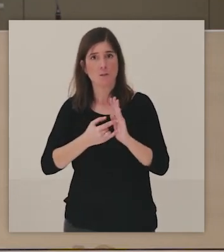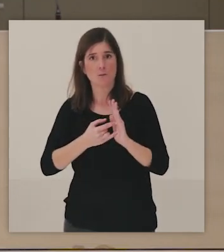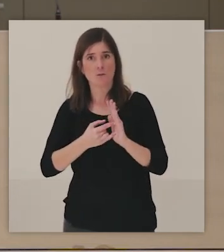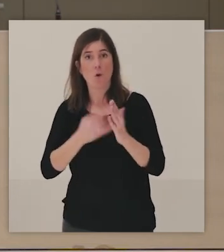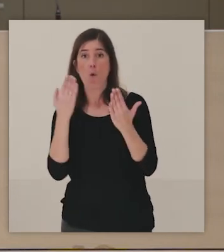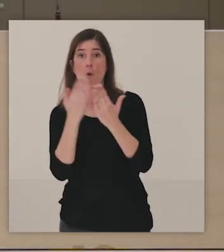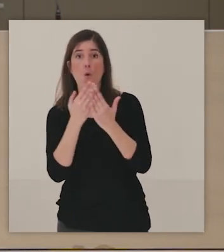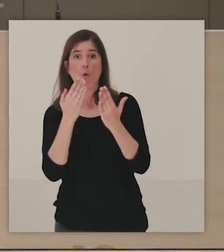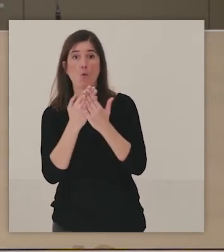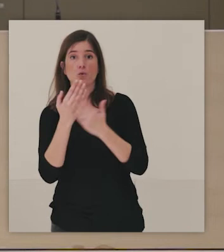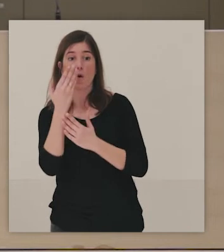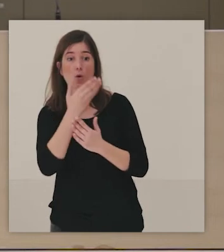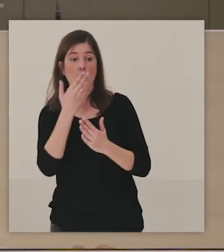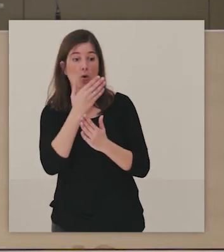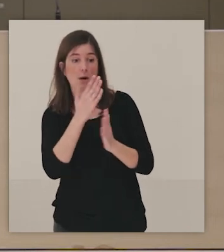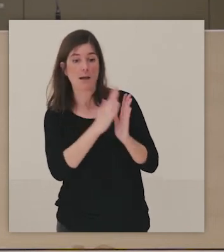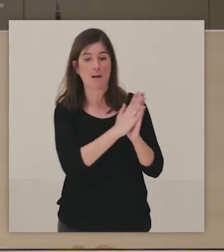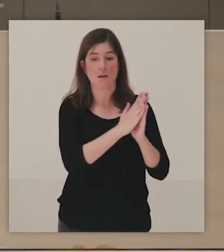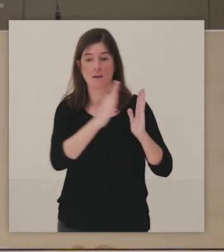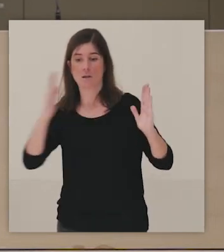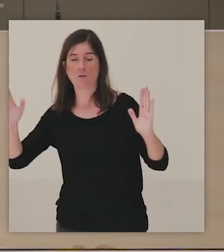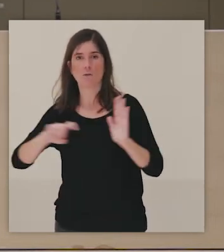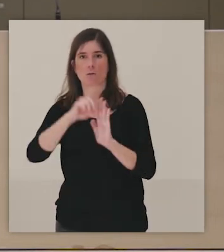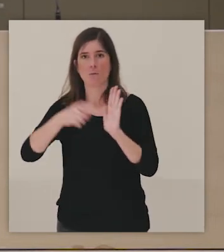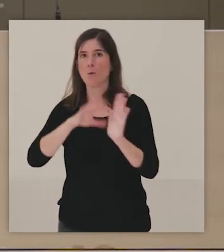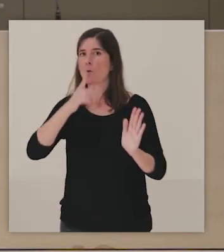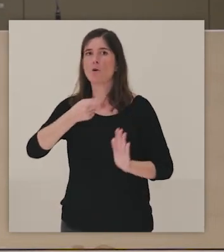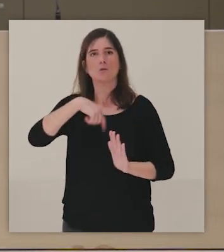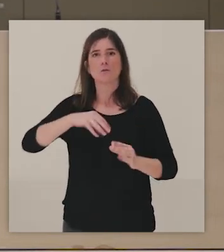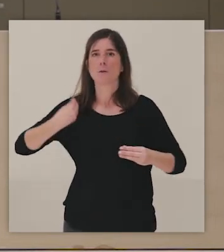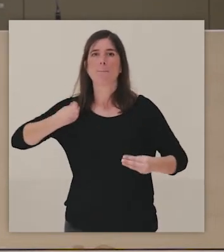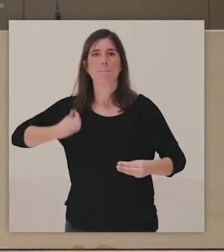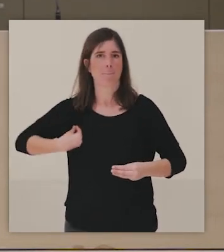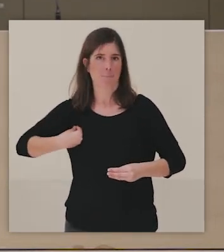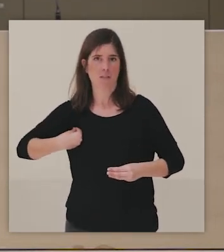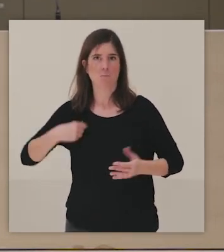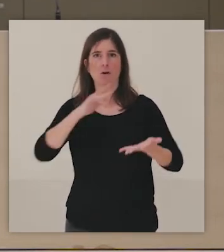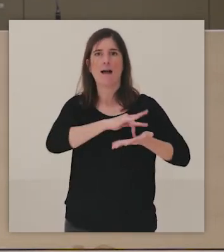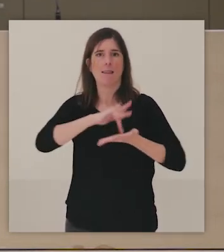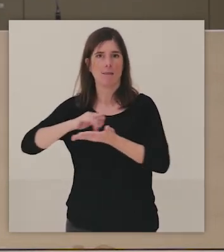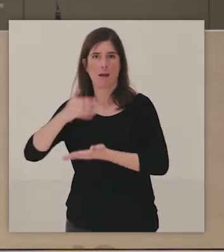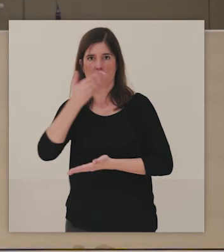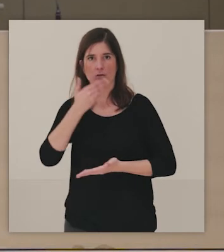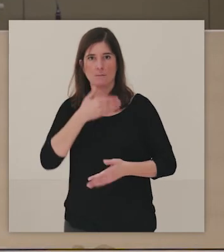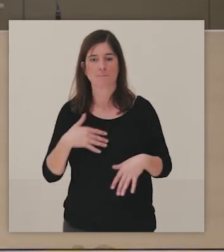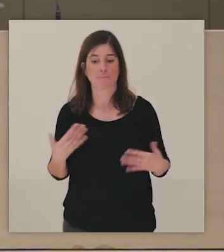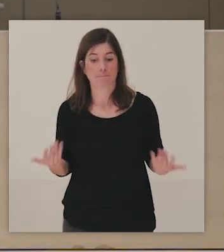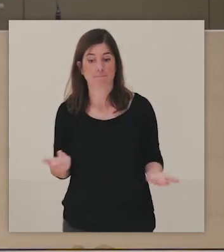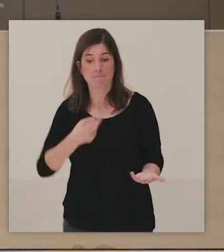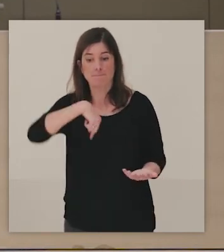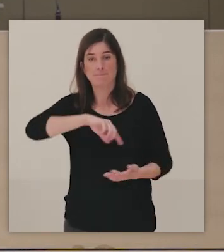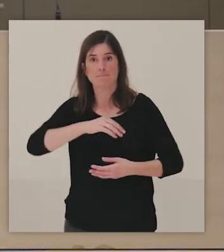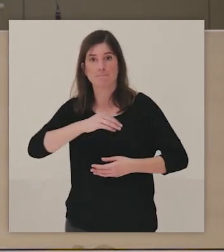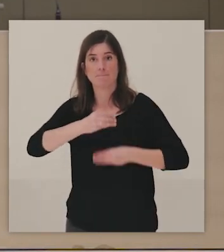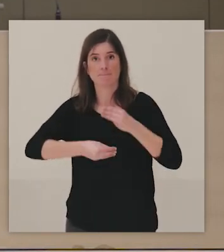todo el curso escolar, porque igual nos regimos por curso escolar, y ellos y ellas lo que hacen es